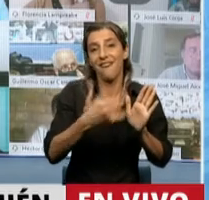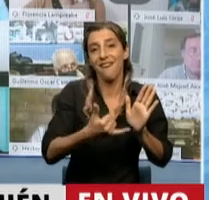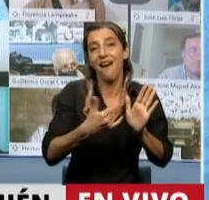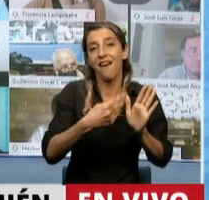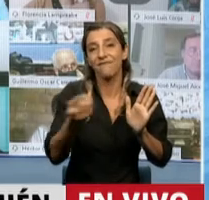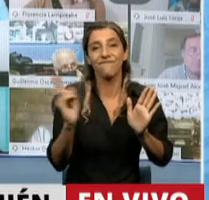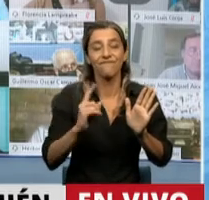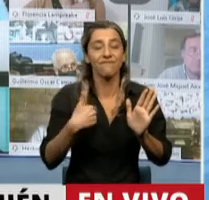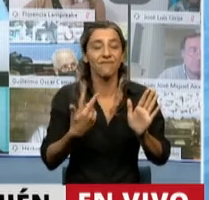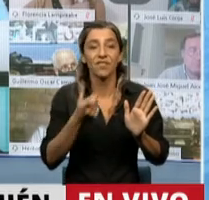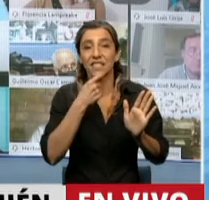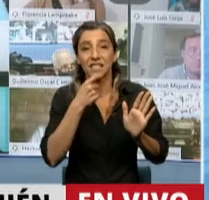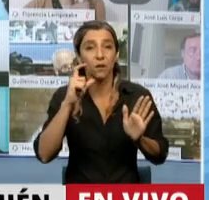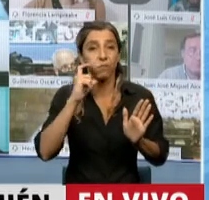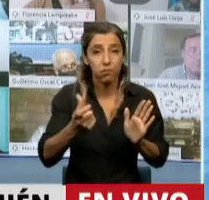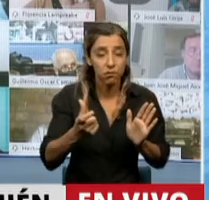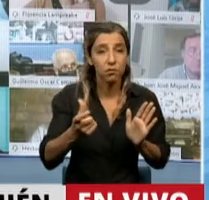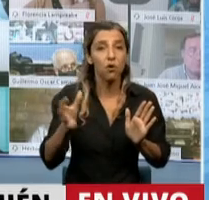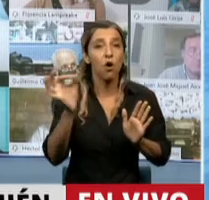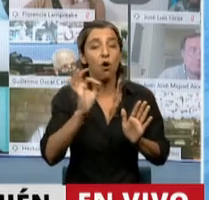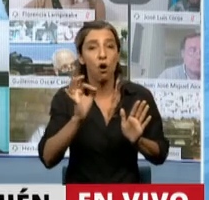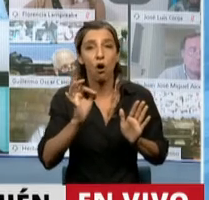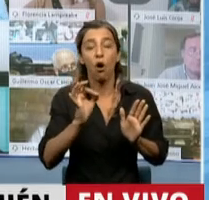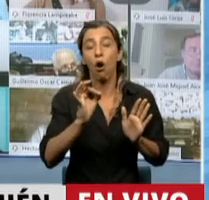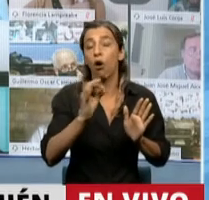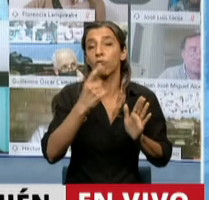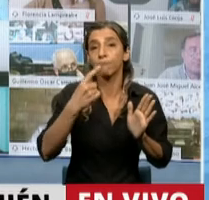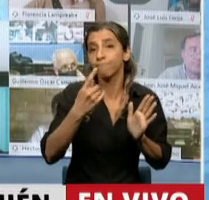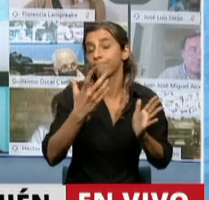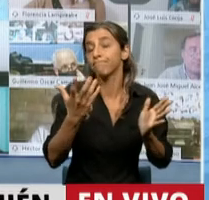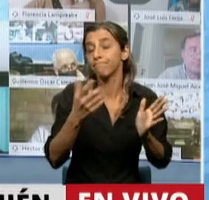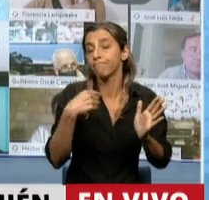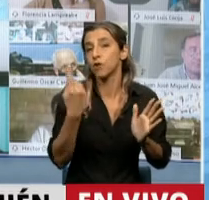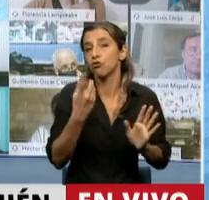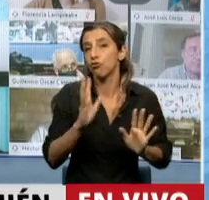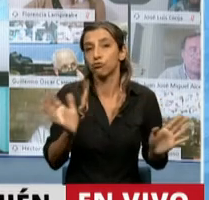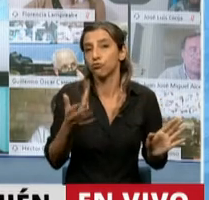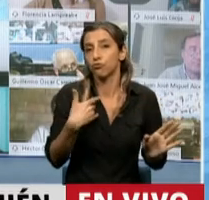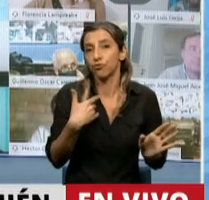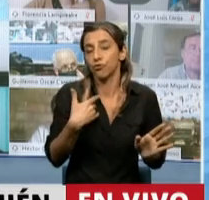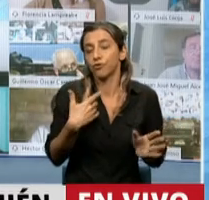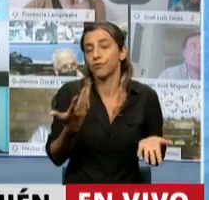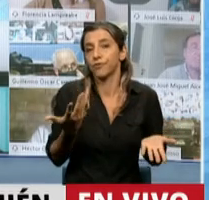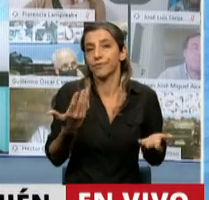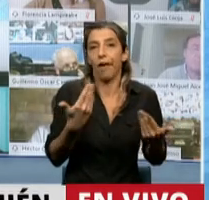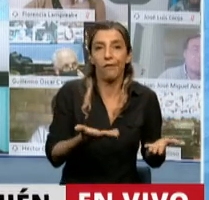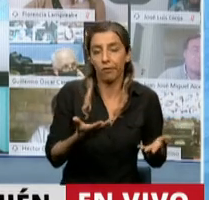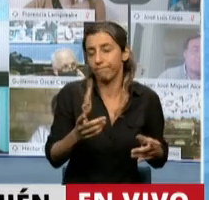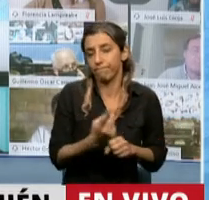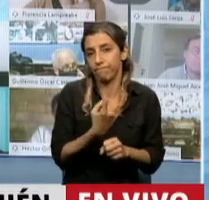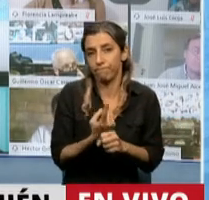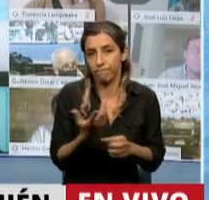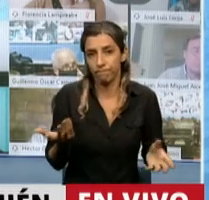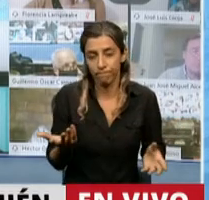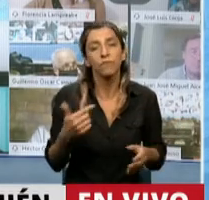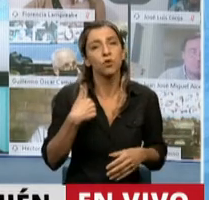a quienes violan y evaden las normas. Voy a acompañar con mi voto este proyecto al que se lo puede definir